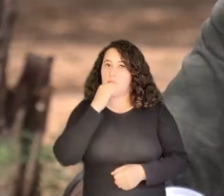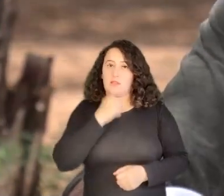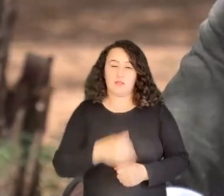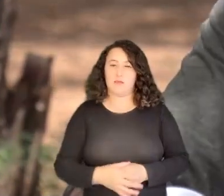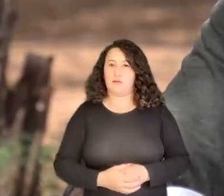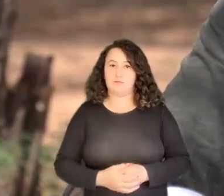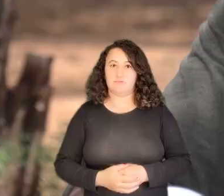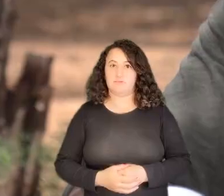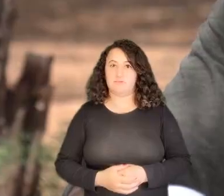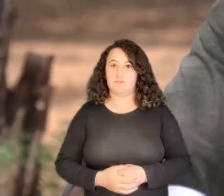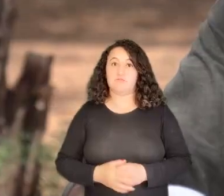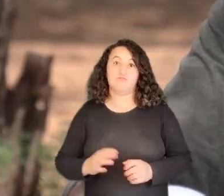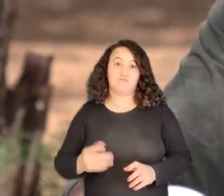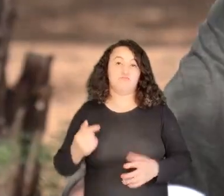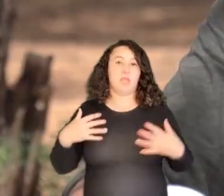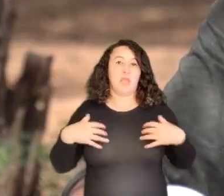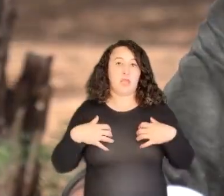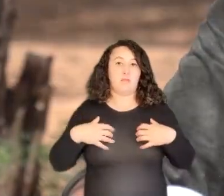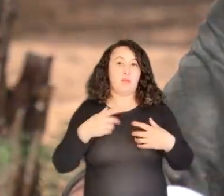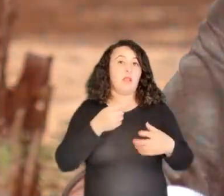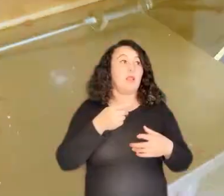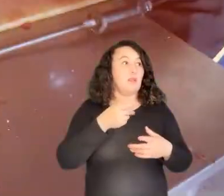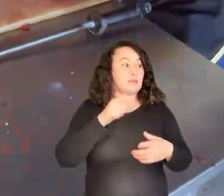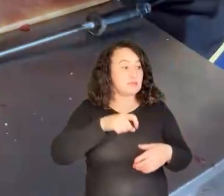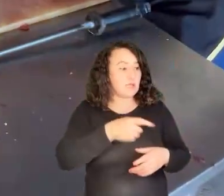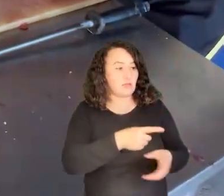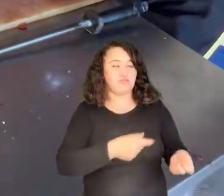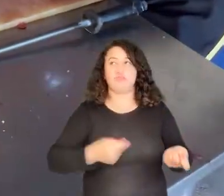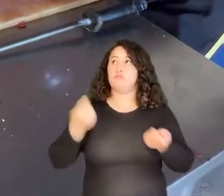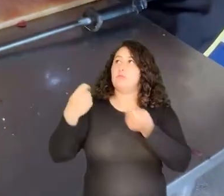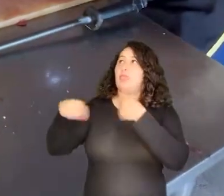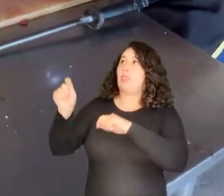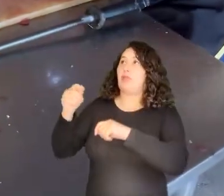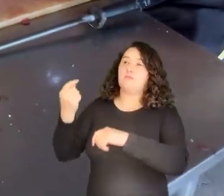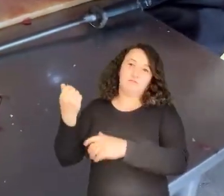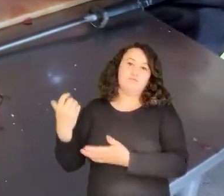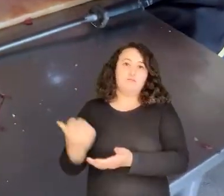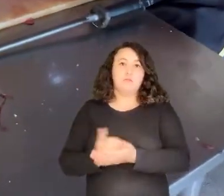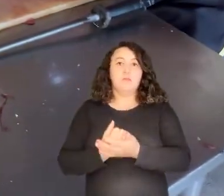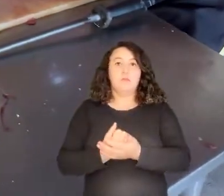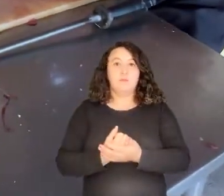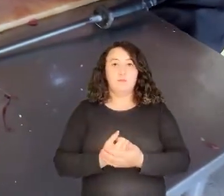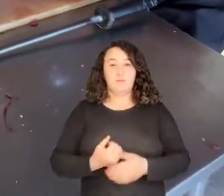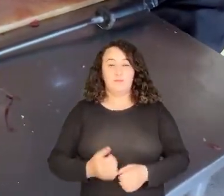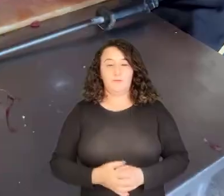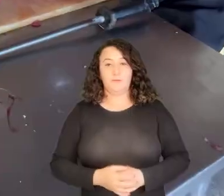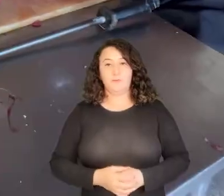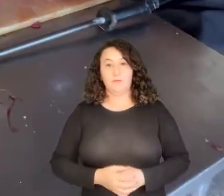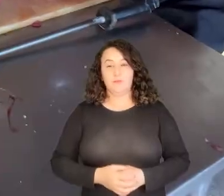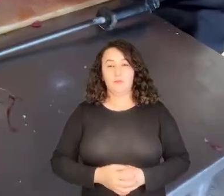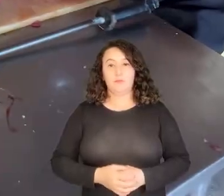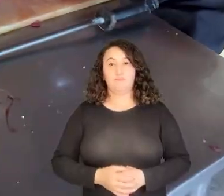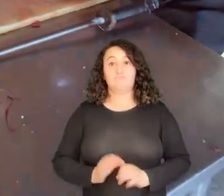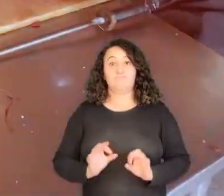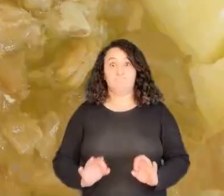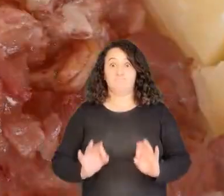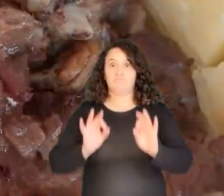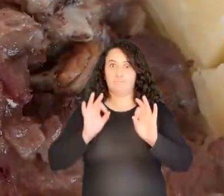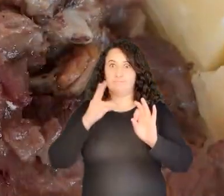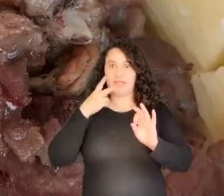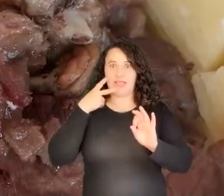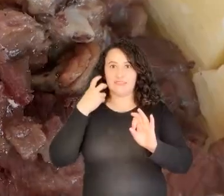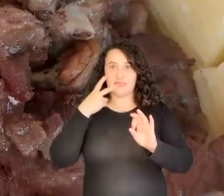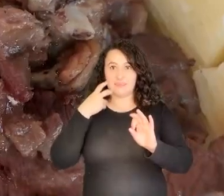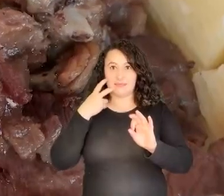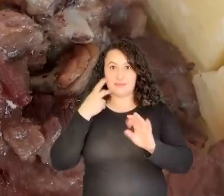Cuando uno necesita, uno saca esos animales al mercado. Sí. Y uno tiene que sacar una buena calidad de